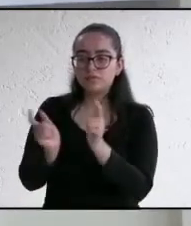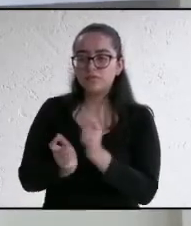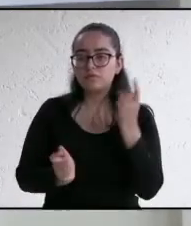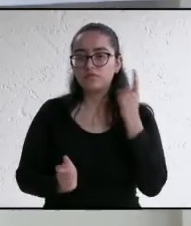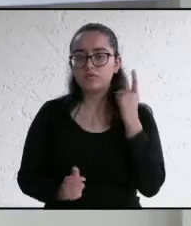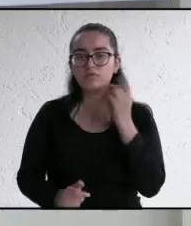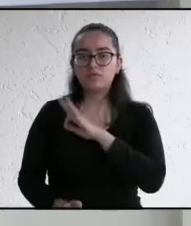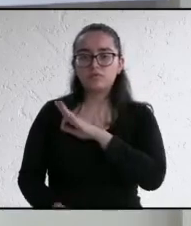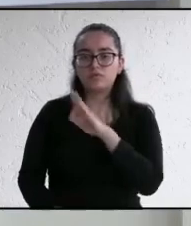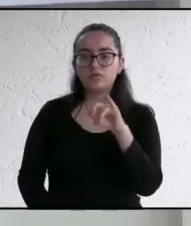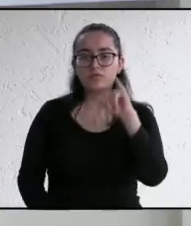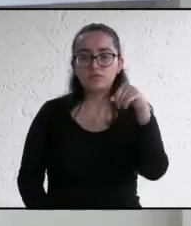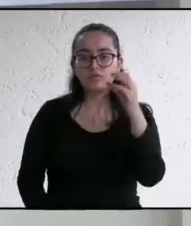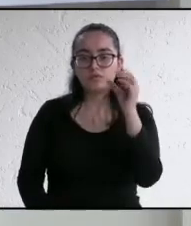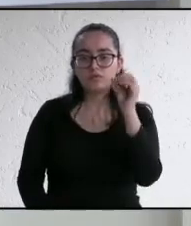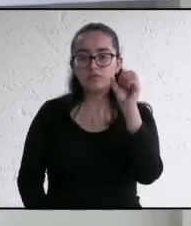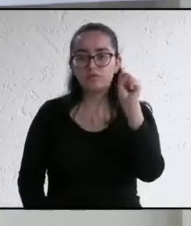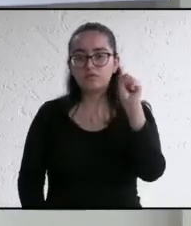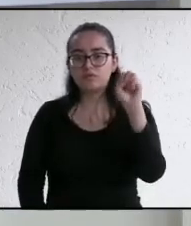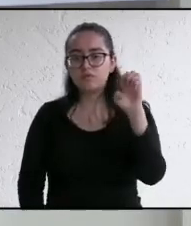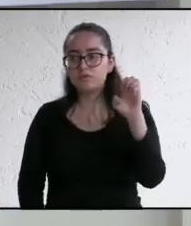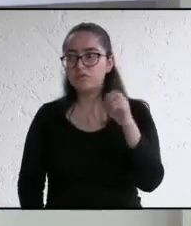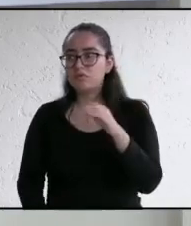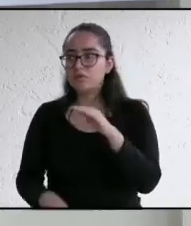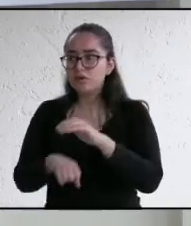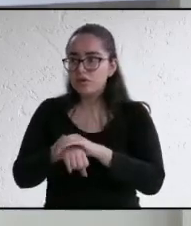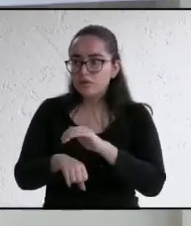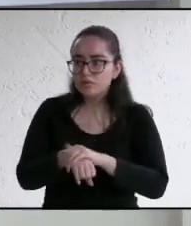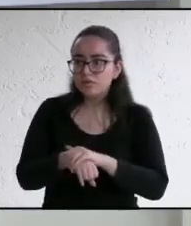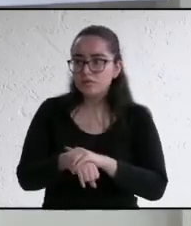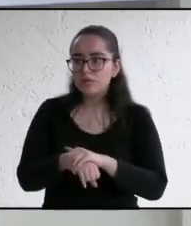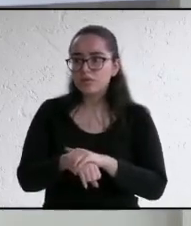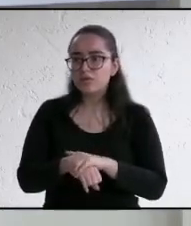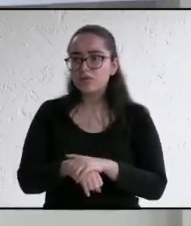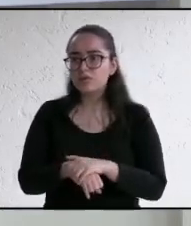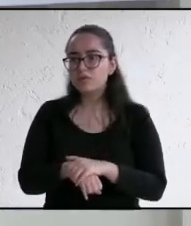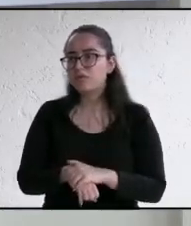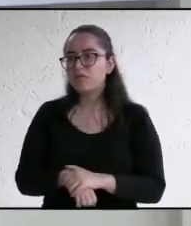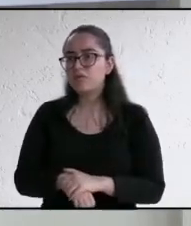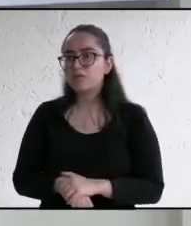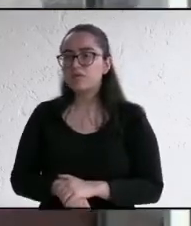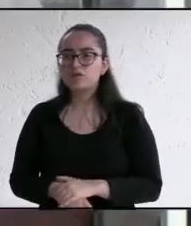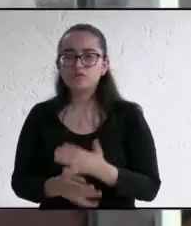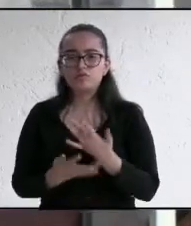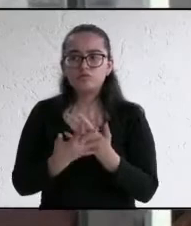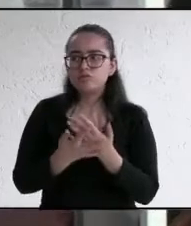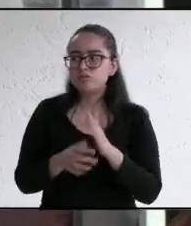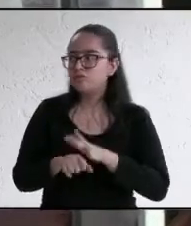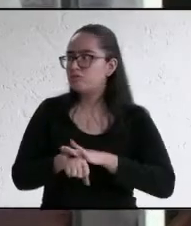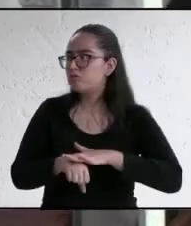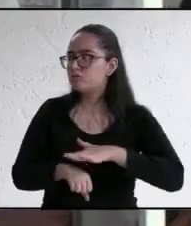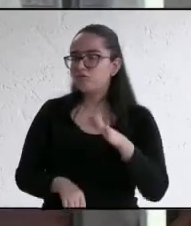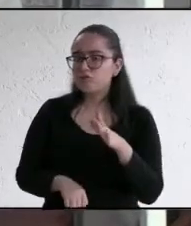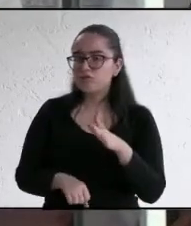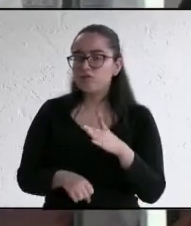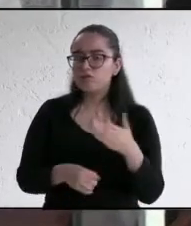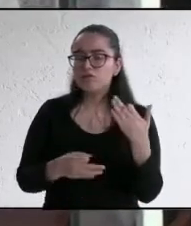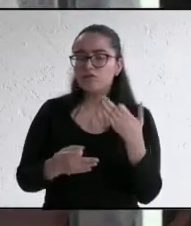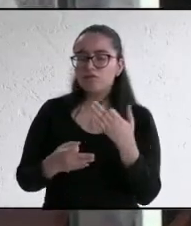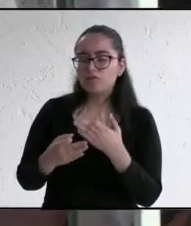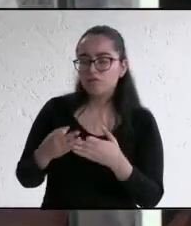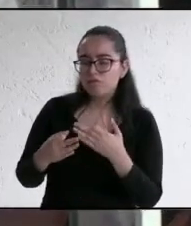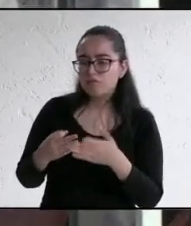Filimón. Adelante. Amigos actopeños, Actopan no espera más. Actopan necesita de acciones